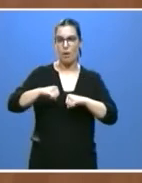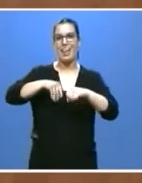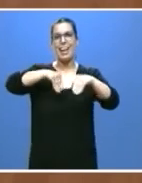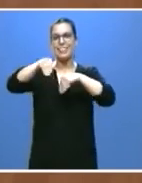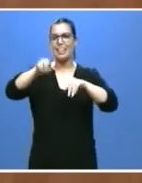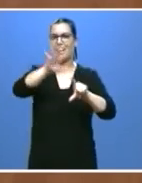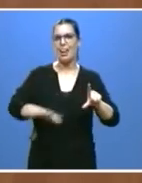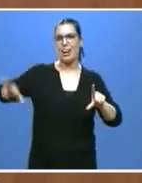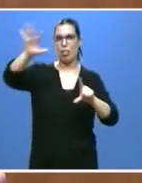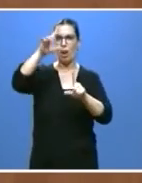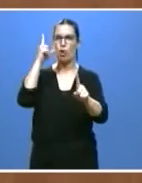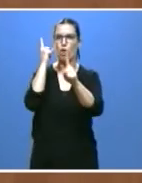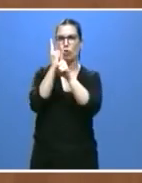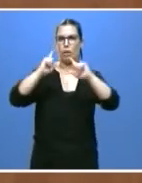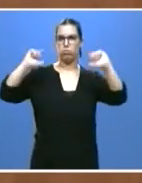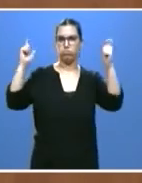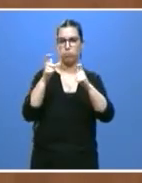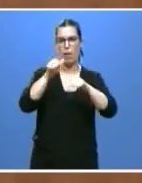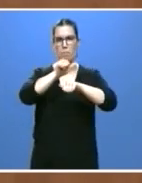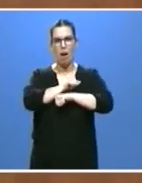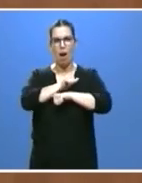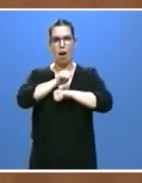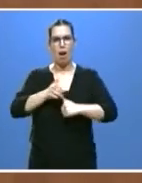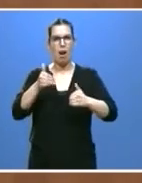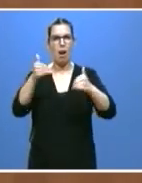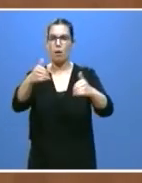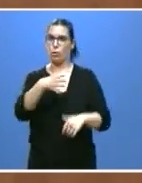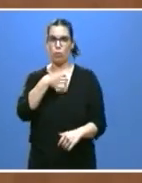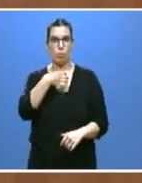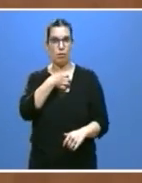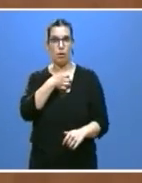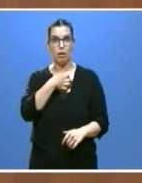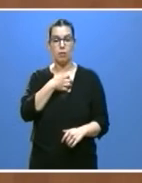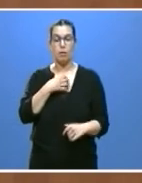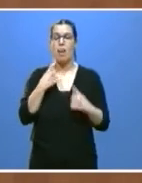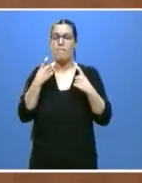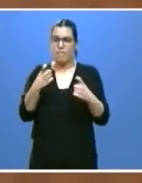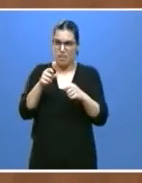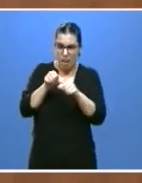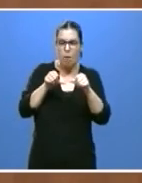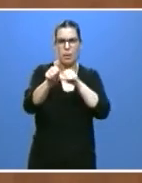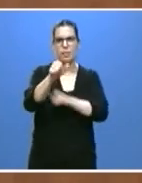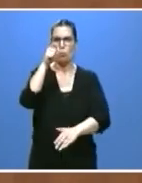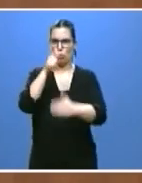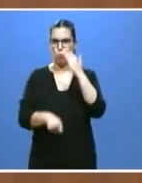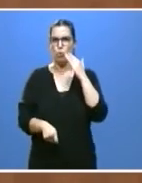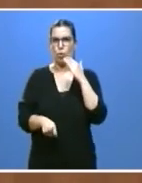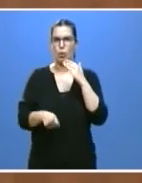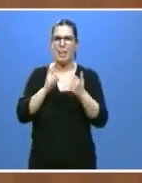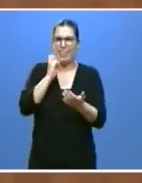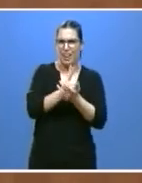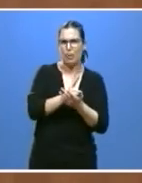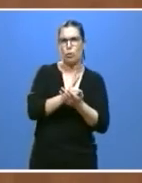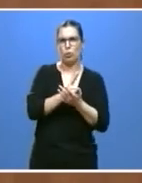demográfico no podemos seguir esperando más nos queda un duro camino por delante con grandes retos y